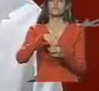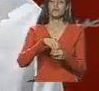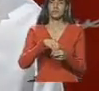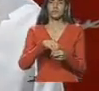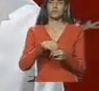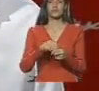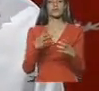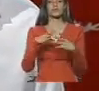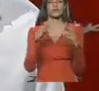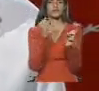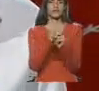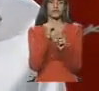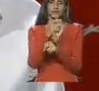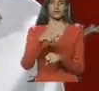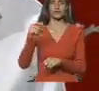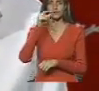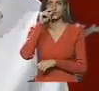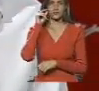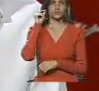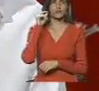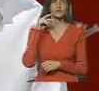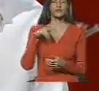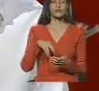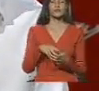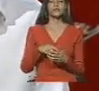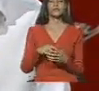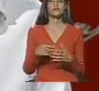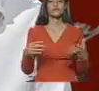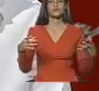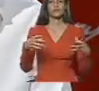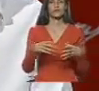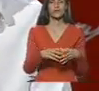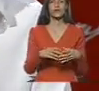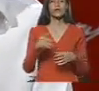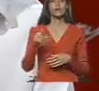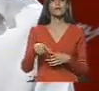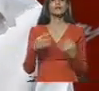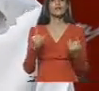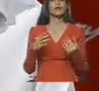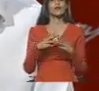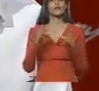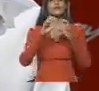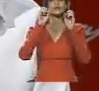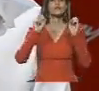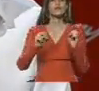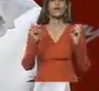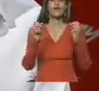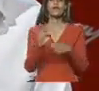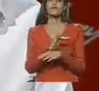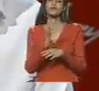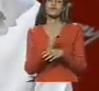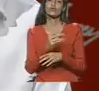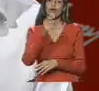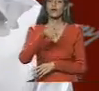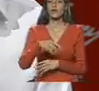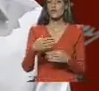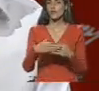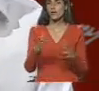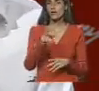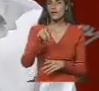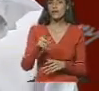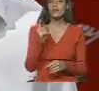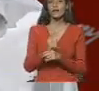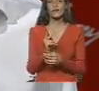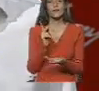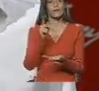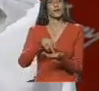la masa trabajadora en función de lo que es el partido. Y de que ya no es simplemente un funcionario público, sino que además debe